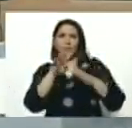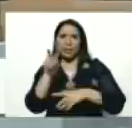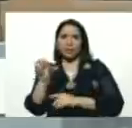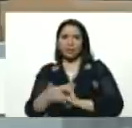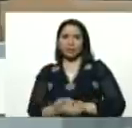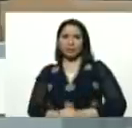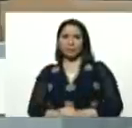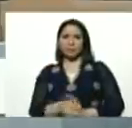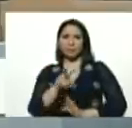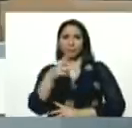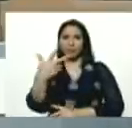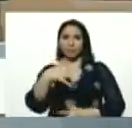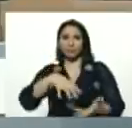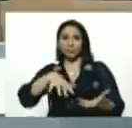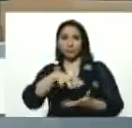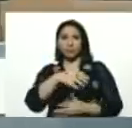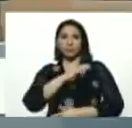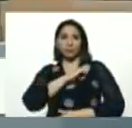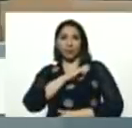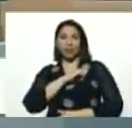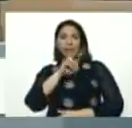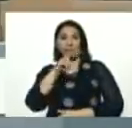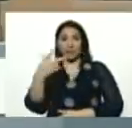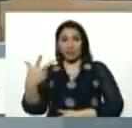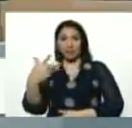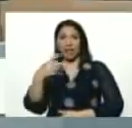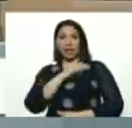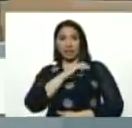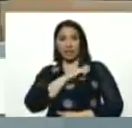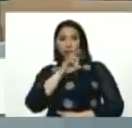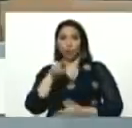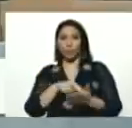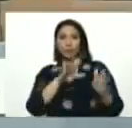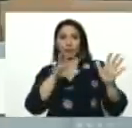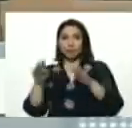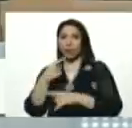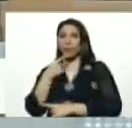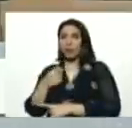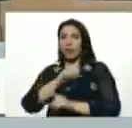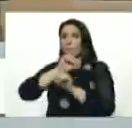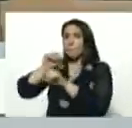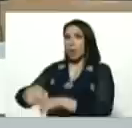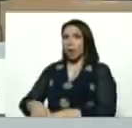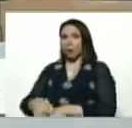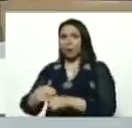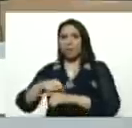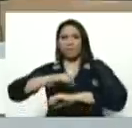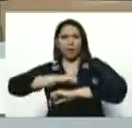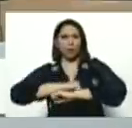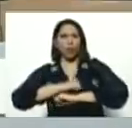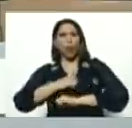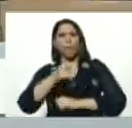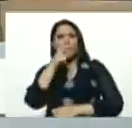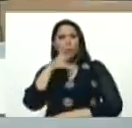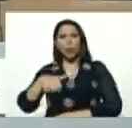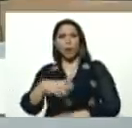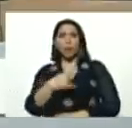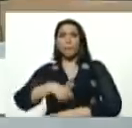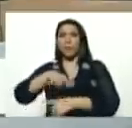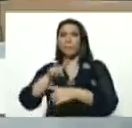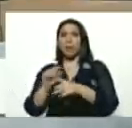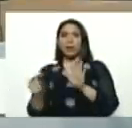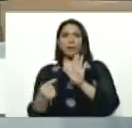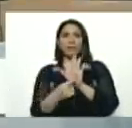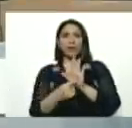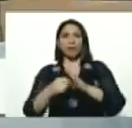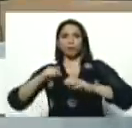desde el veintitrés de enero dos mil diecinueve, yo dije, los vamos a derrotar, lo dije en el balcón del pueblo, primera vez que aparecí en el balcón